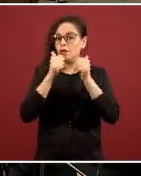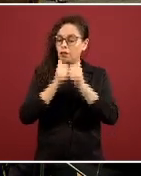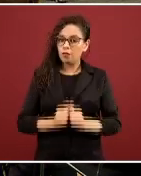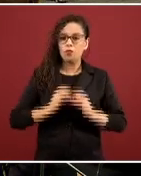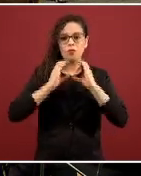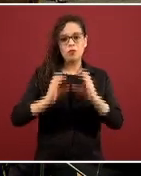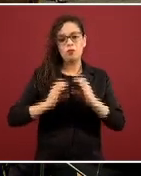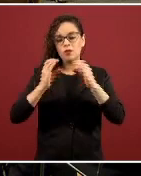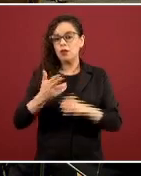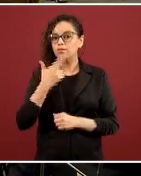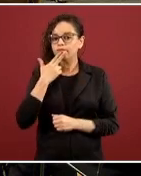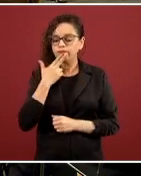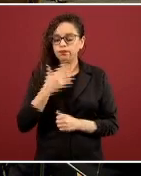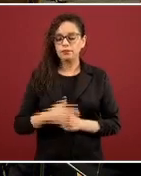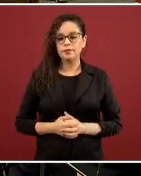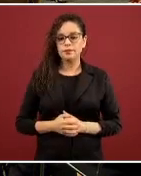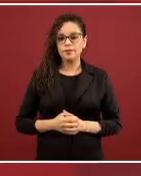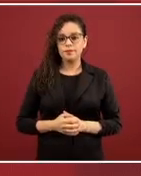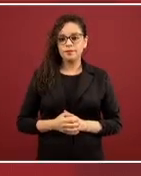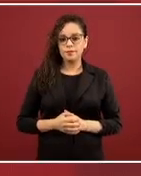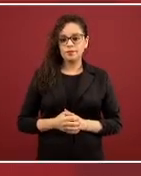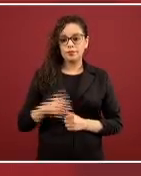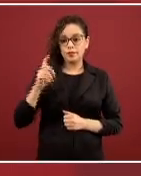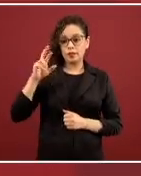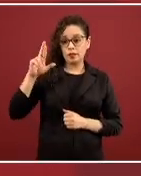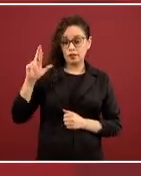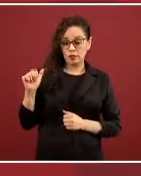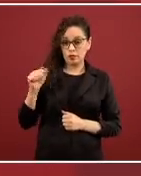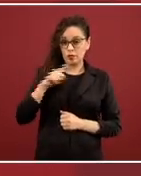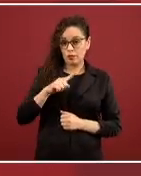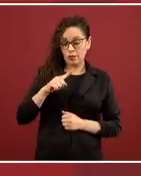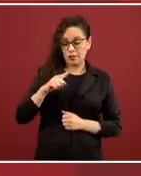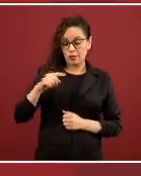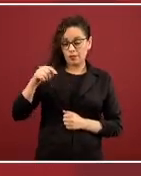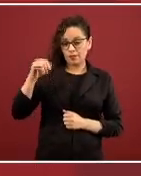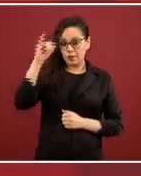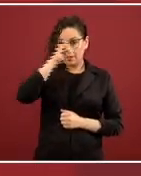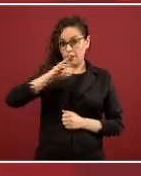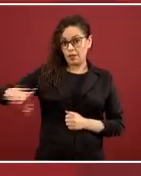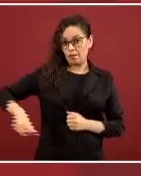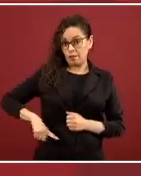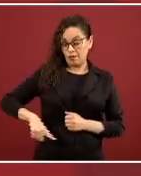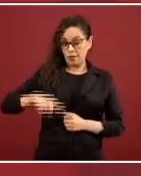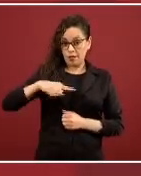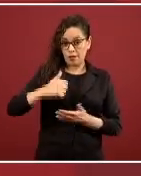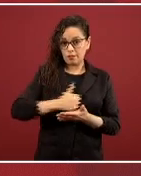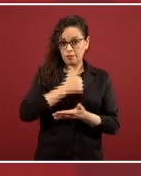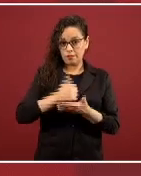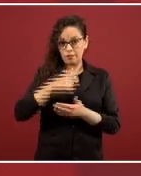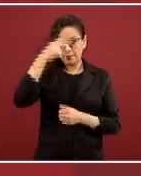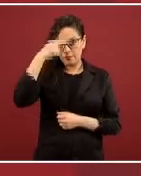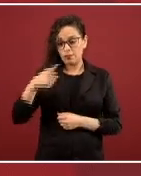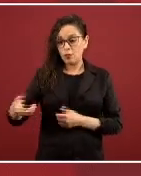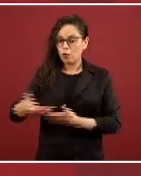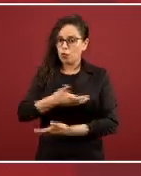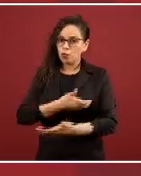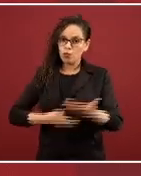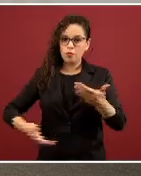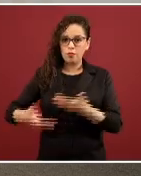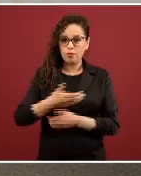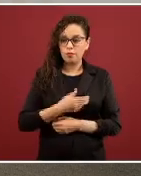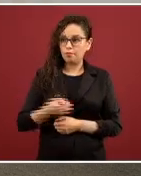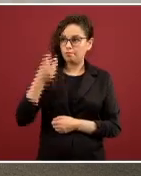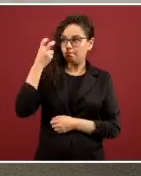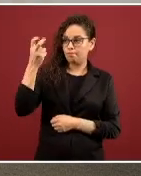La doctora Claudia Sheinbaum, jefa de gobierno de la Ciudad de México, nos ha compartido muy atentamente estas